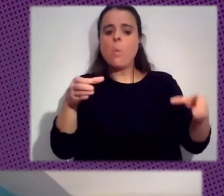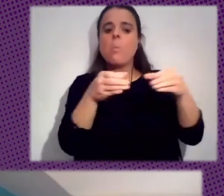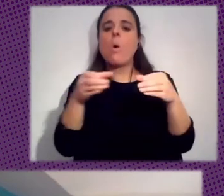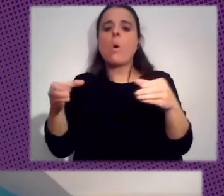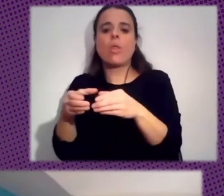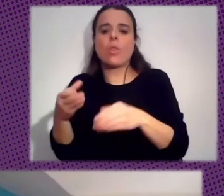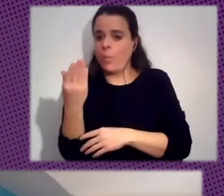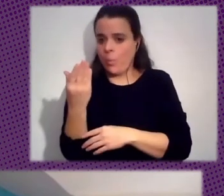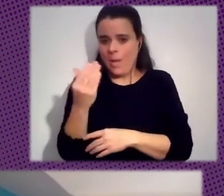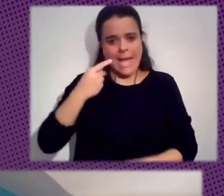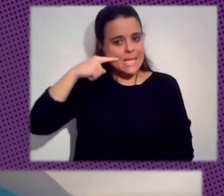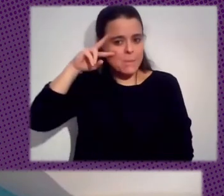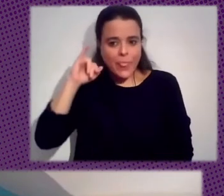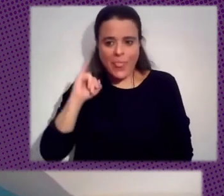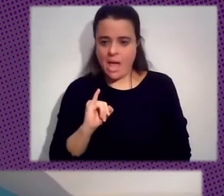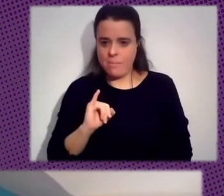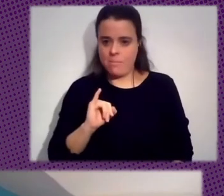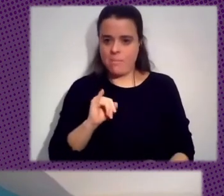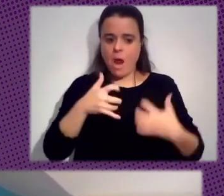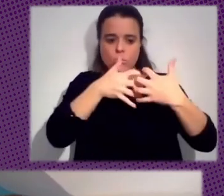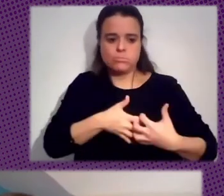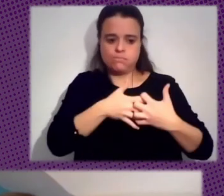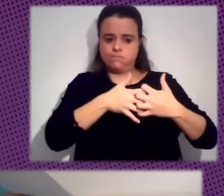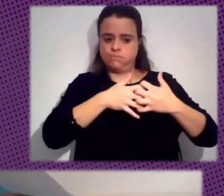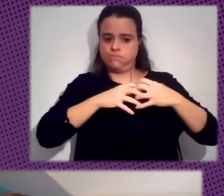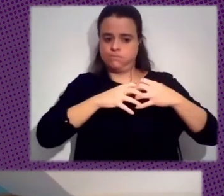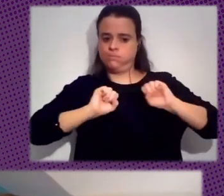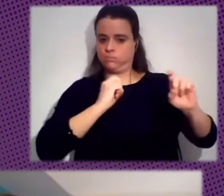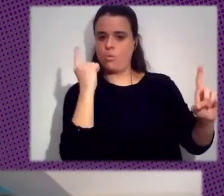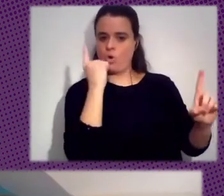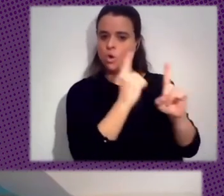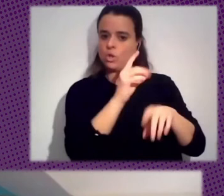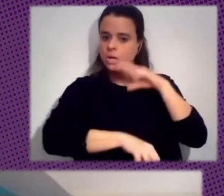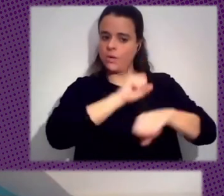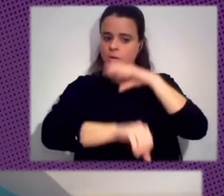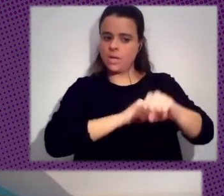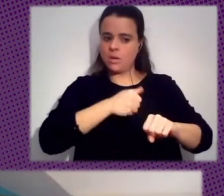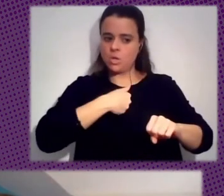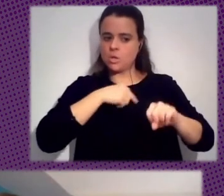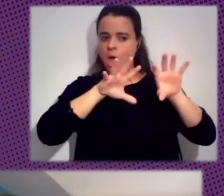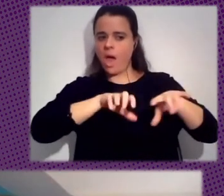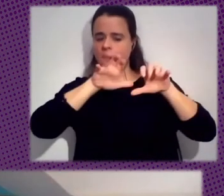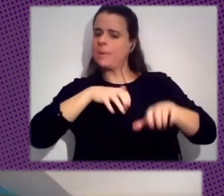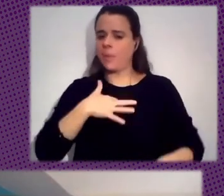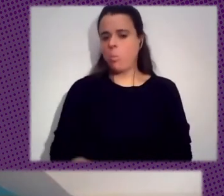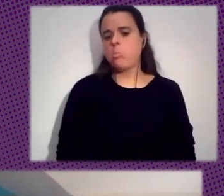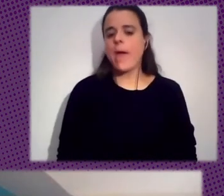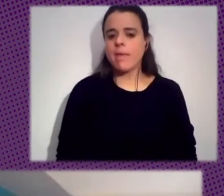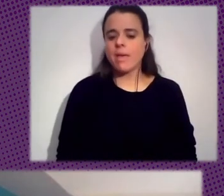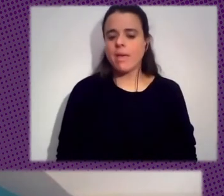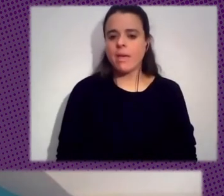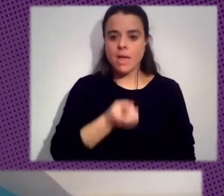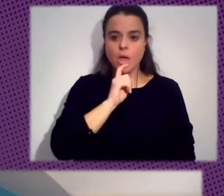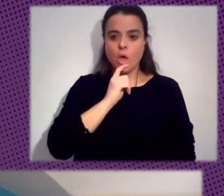Combatir Resistir El Colonialismo Podemos Aprender De Esas Luchas Podemos Aprender Cómo Ellos Y